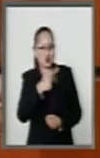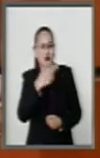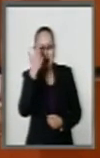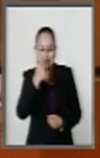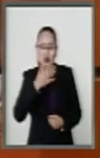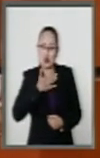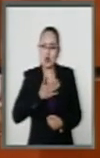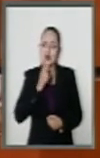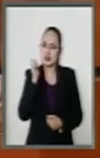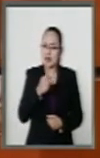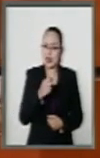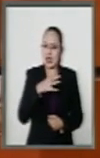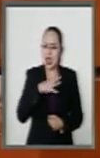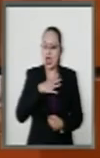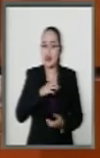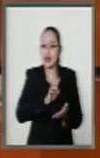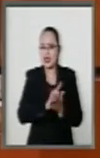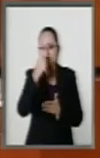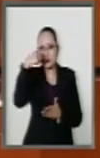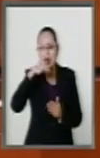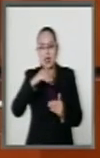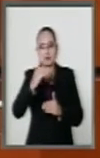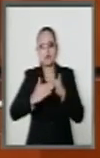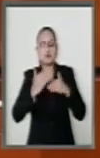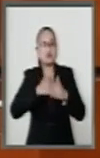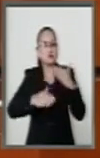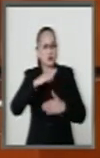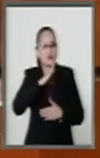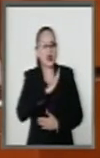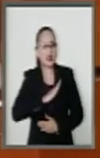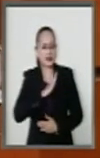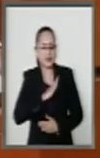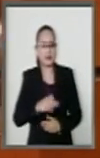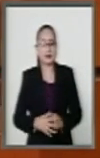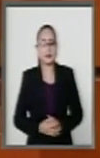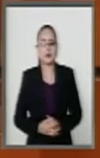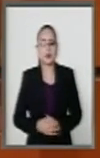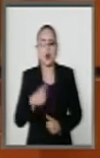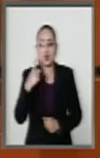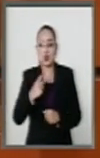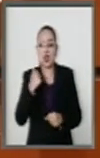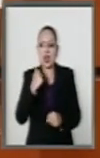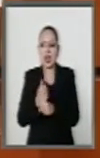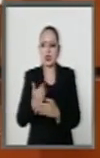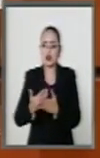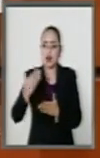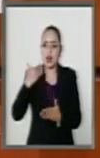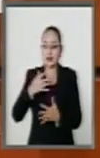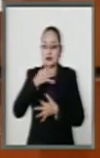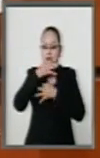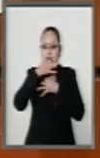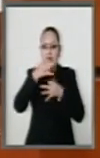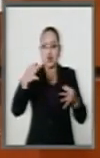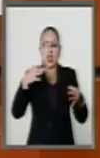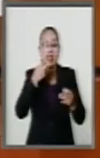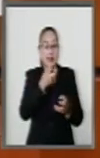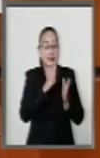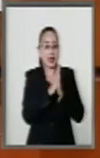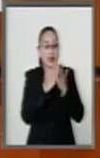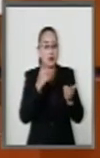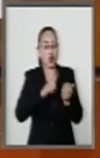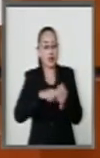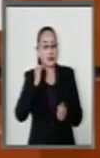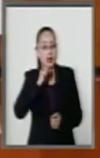el derecho a ser felices. El año pasado publicamos este libro aquí en el Senado de la República,